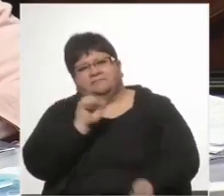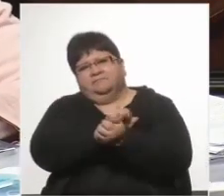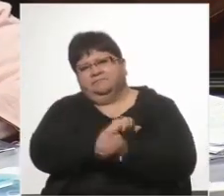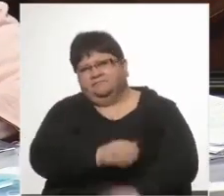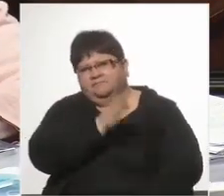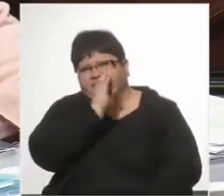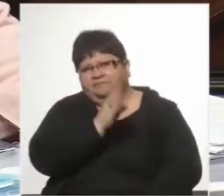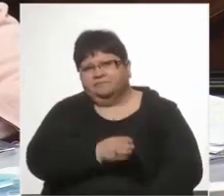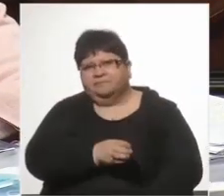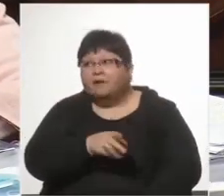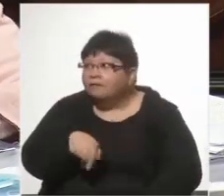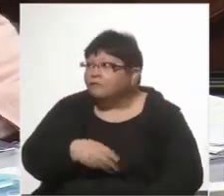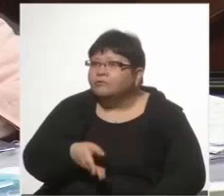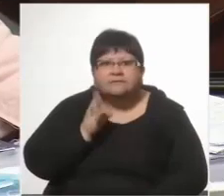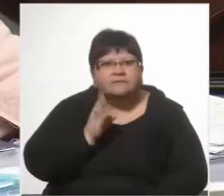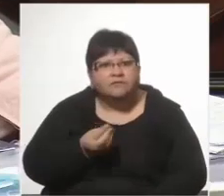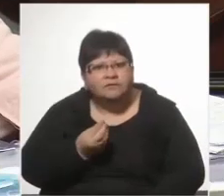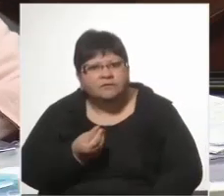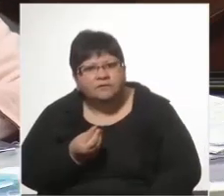¿Y dónde me iba a ir?